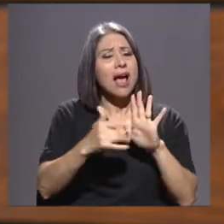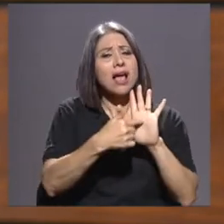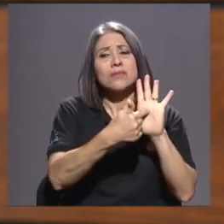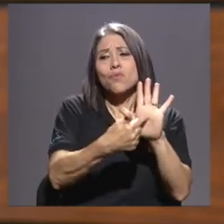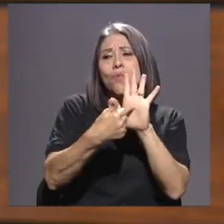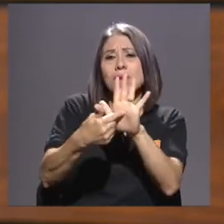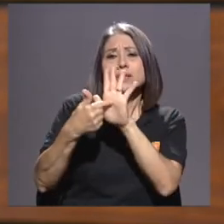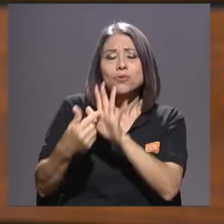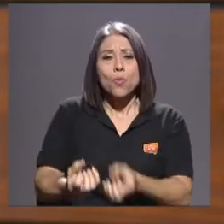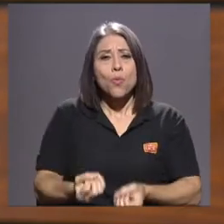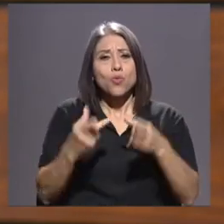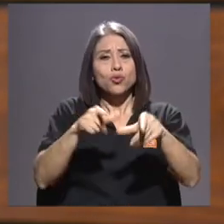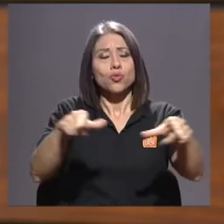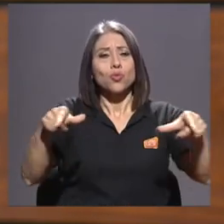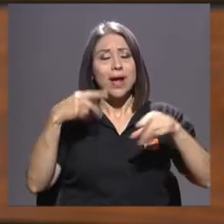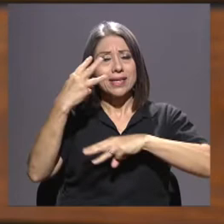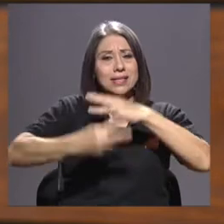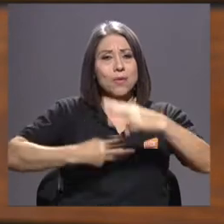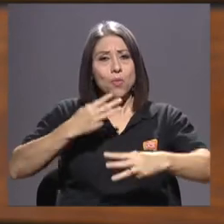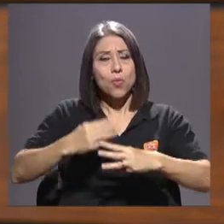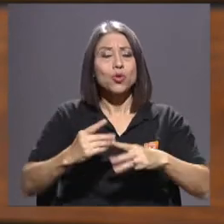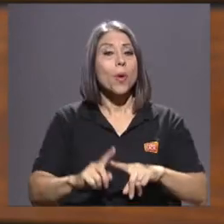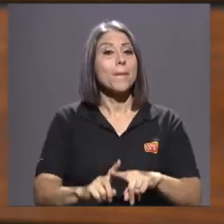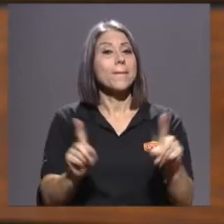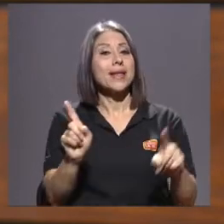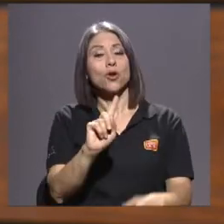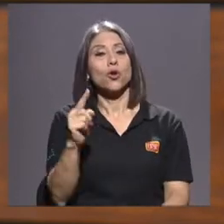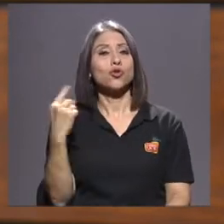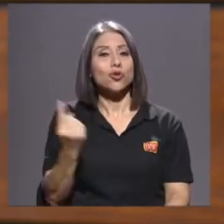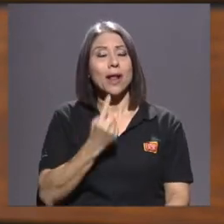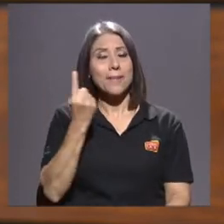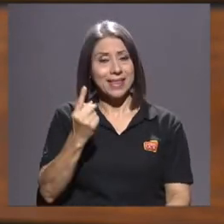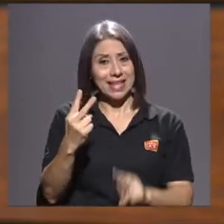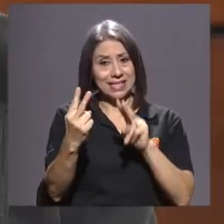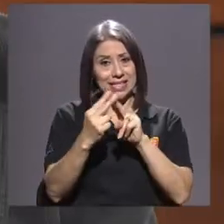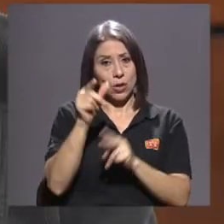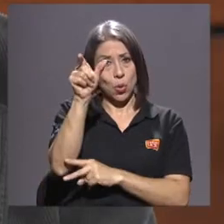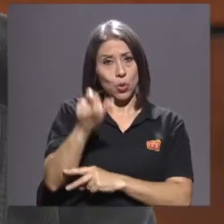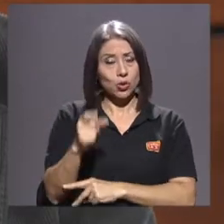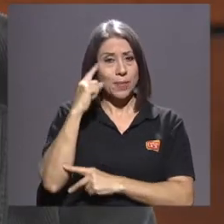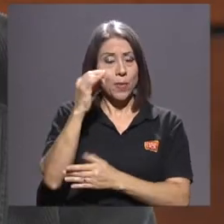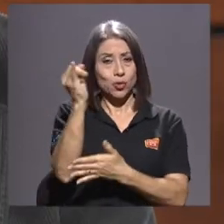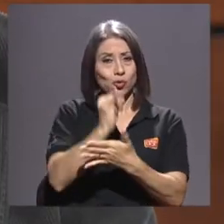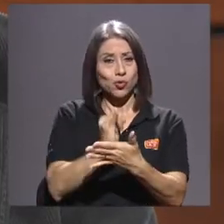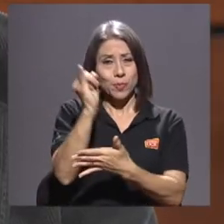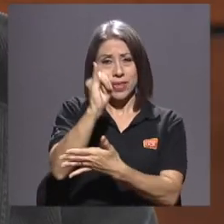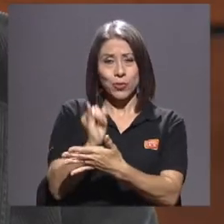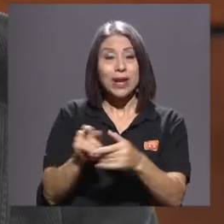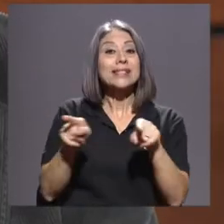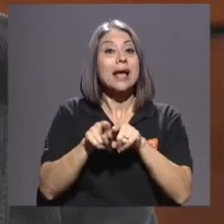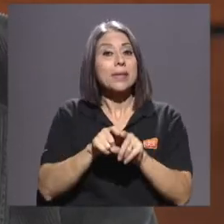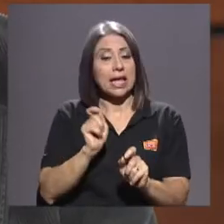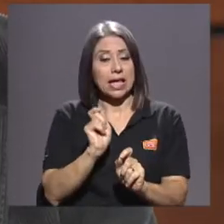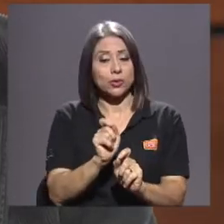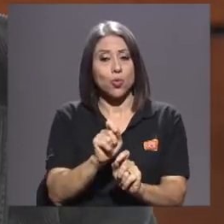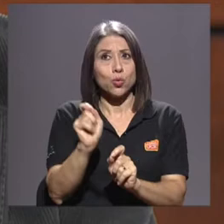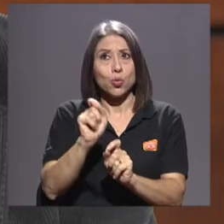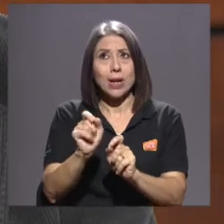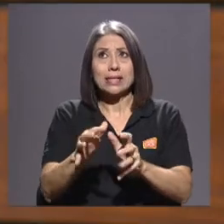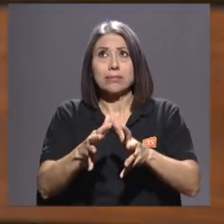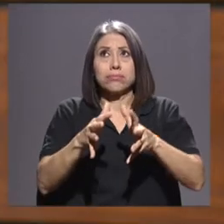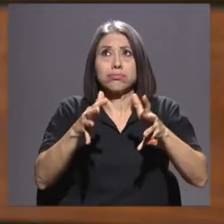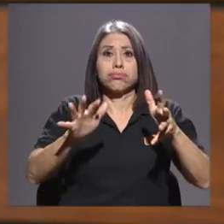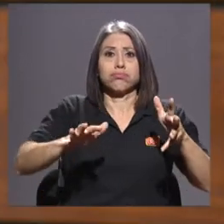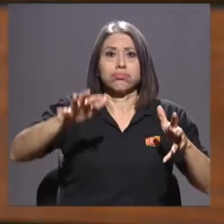muchos lugares del mundo, pero no solamente es conocido por sus pinturas, sino también por sus esculturas monumentales que